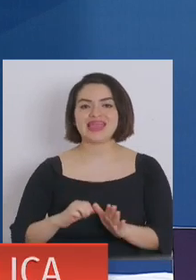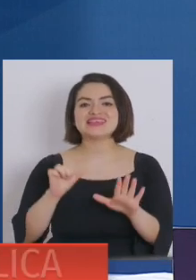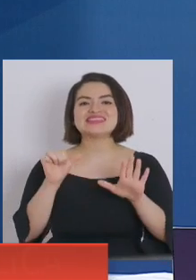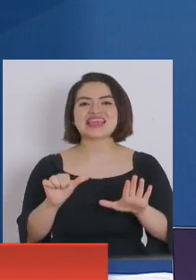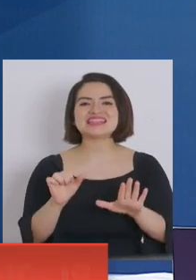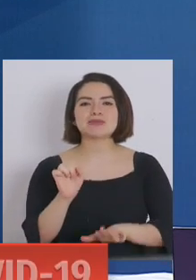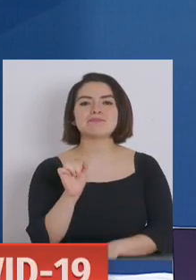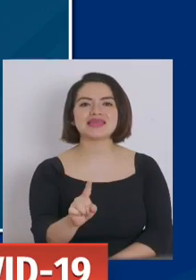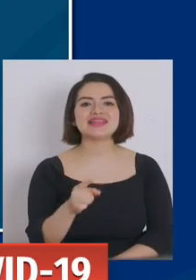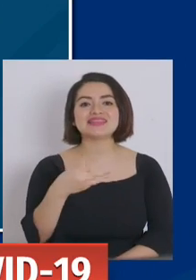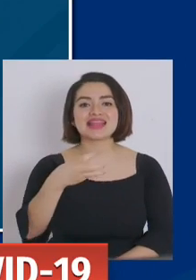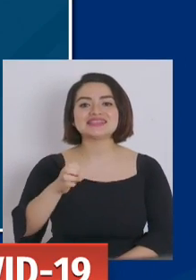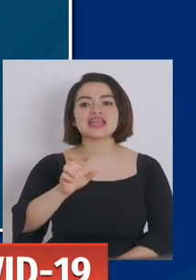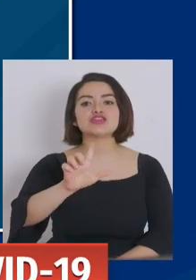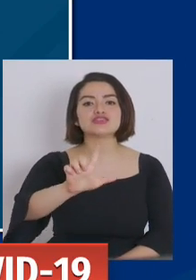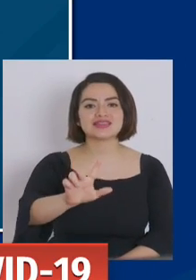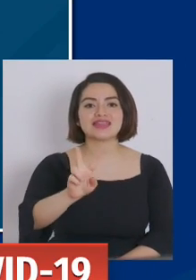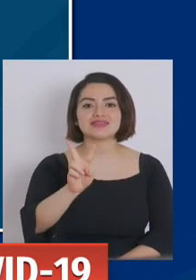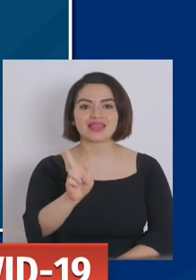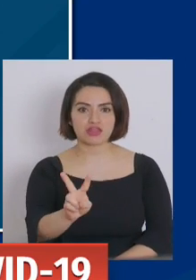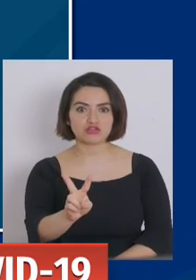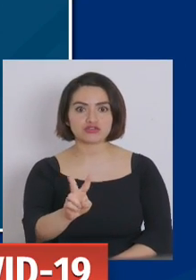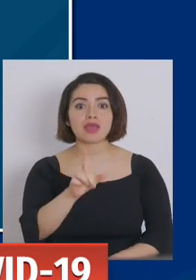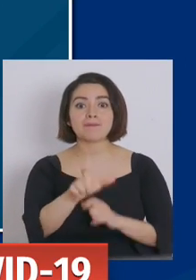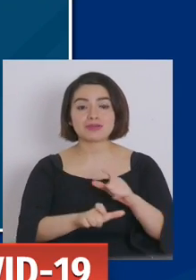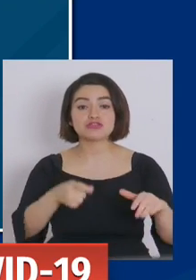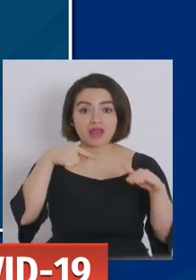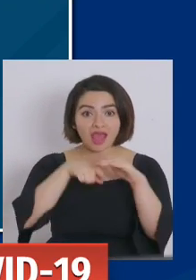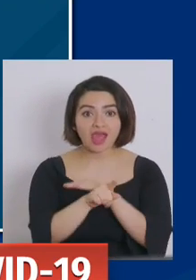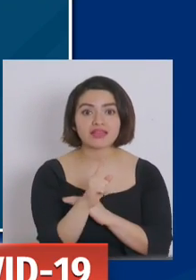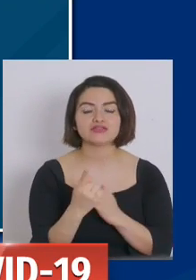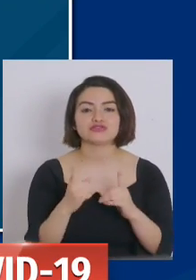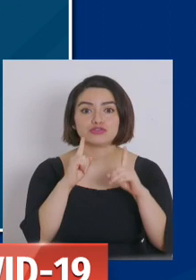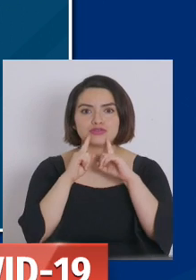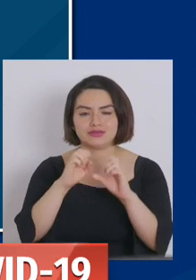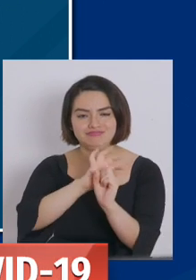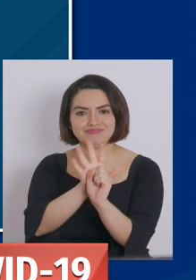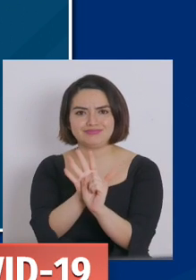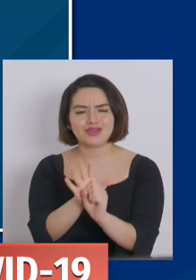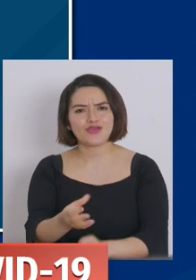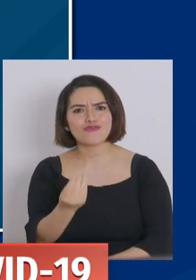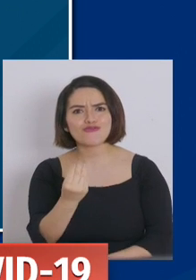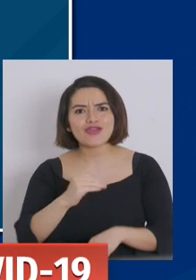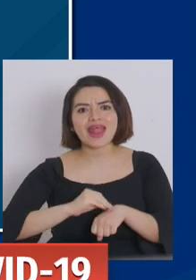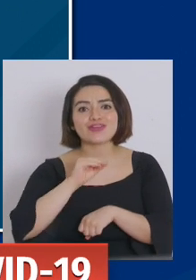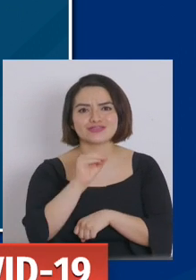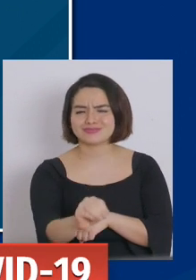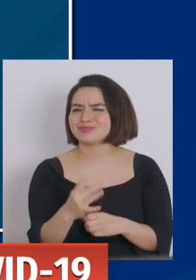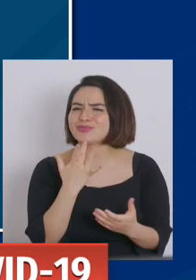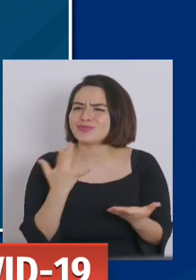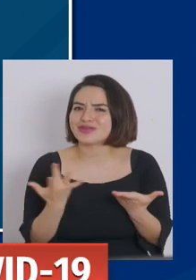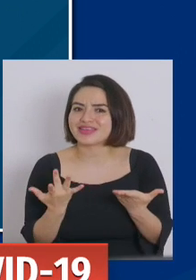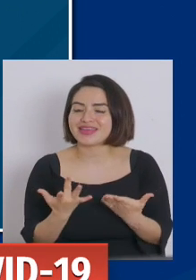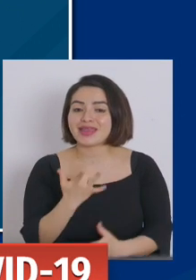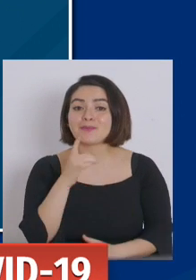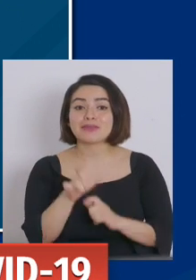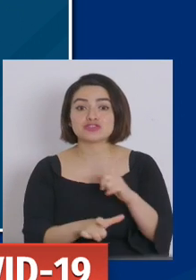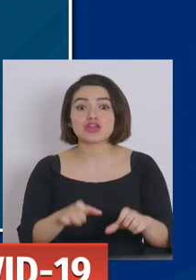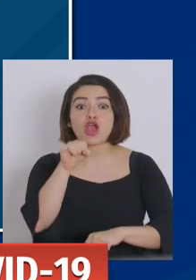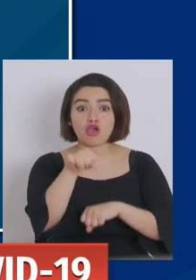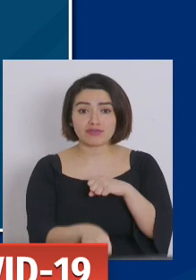.372 personas en residencias sanitarias. Esto es una buena noticia porque significa que personas confirmadas,